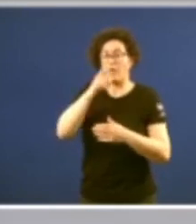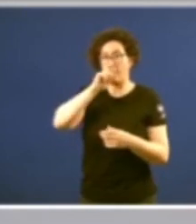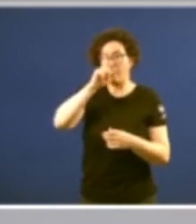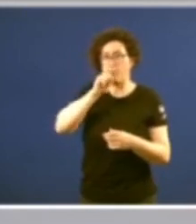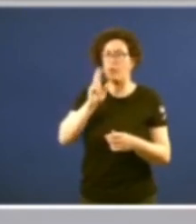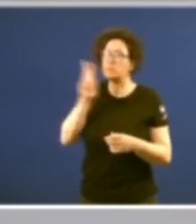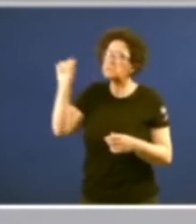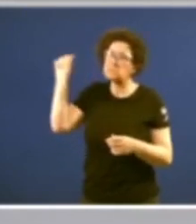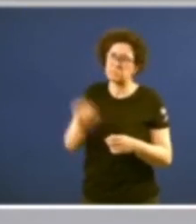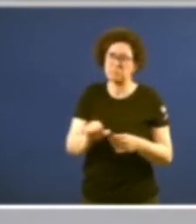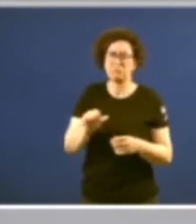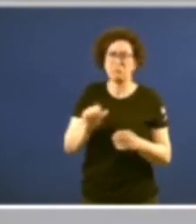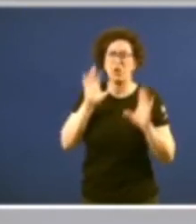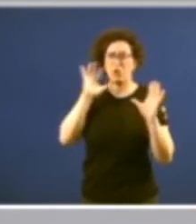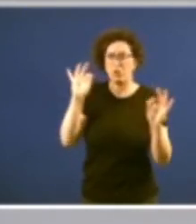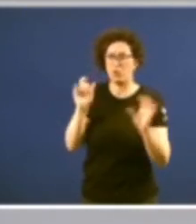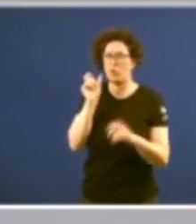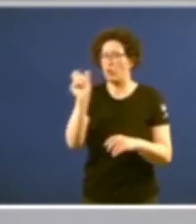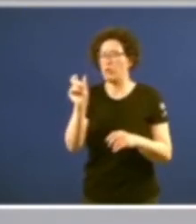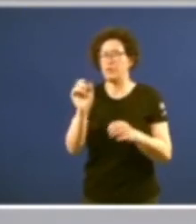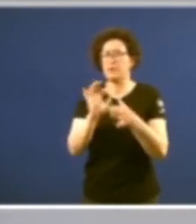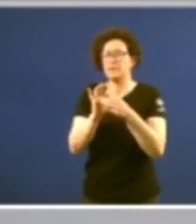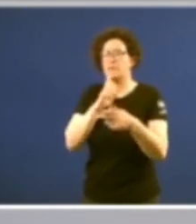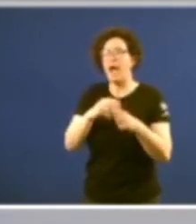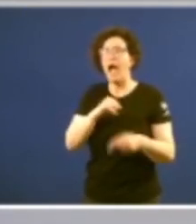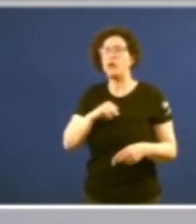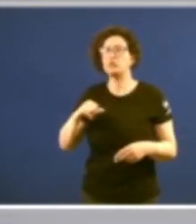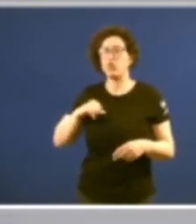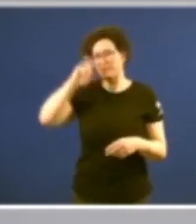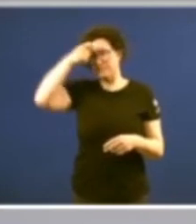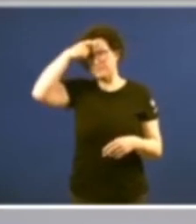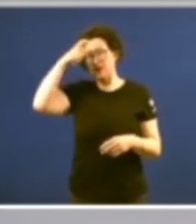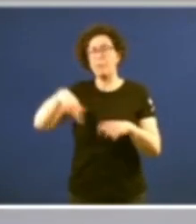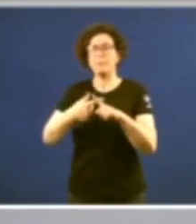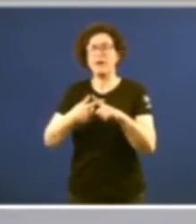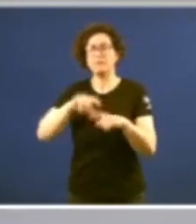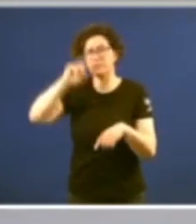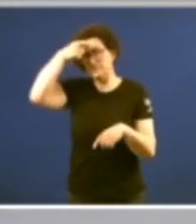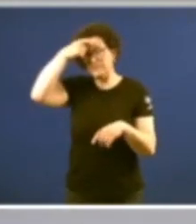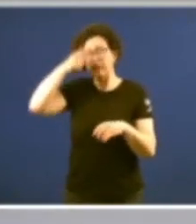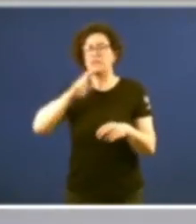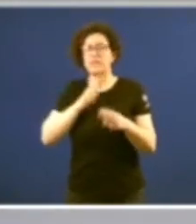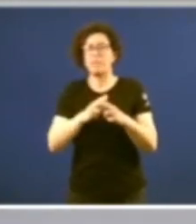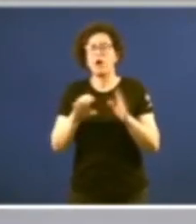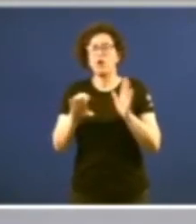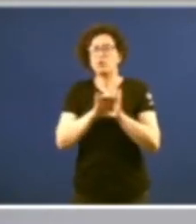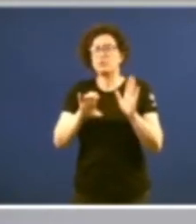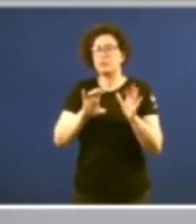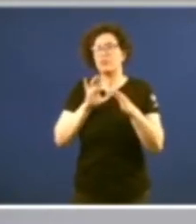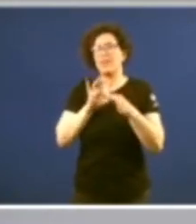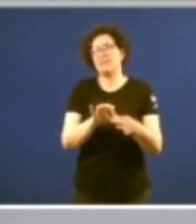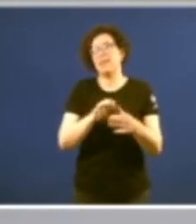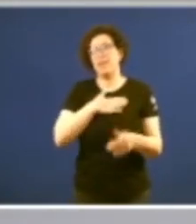elocuente a esta concepción autonomista do Estado e tamén a concepción constitucionalista da autonomía